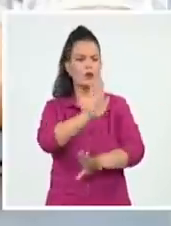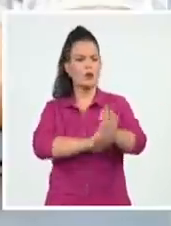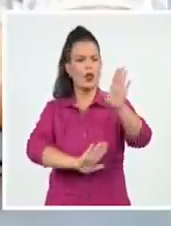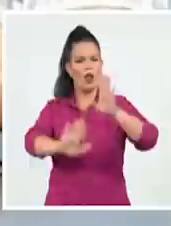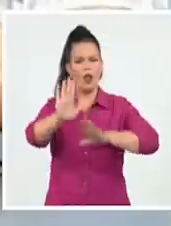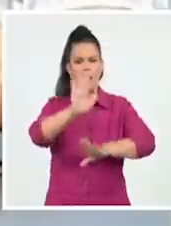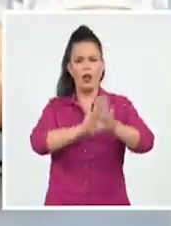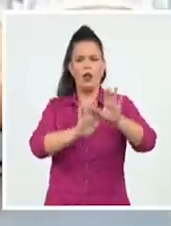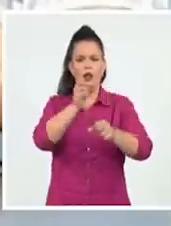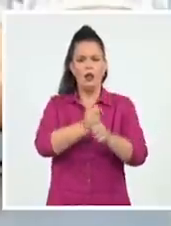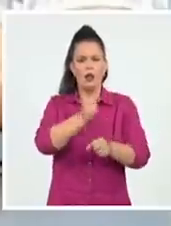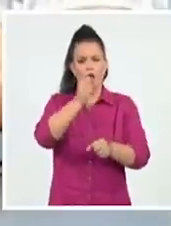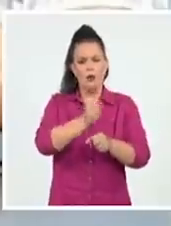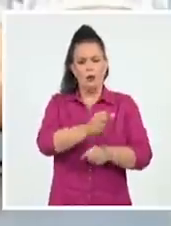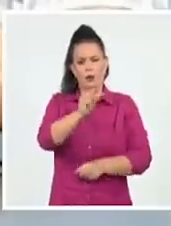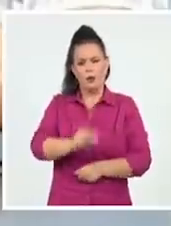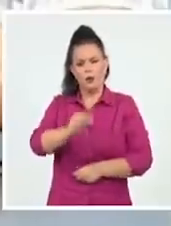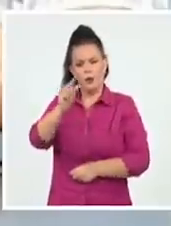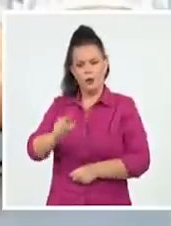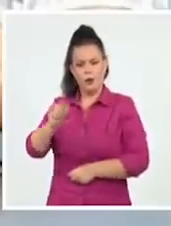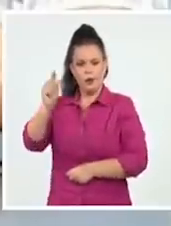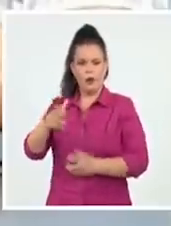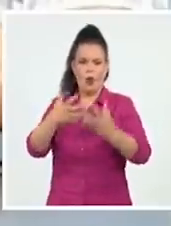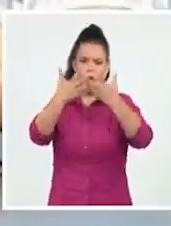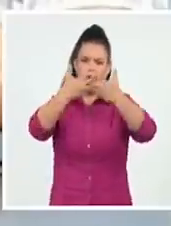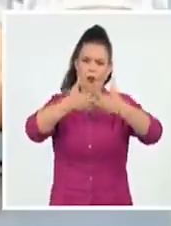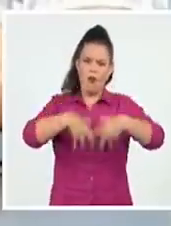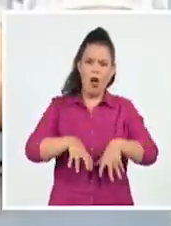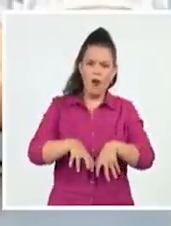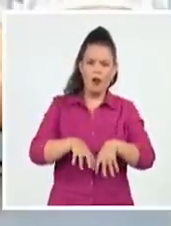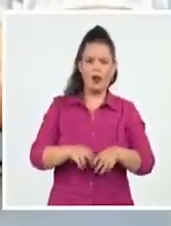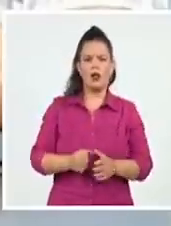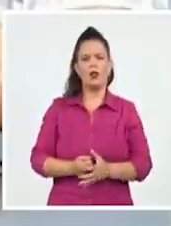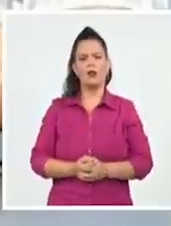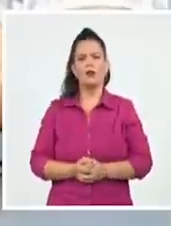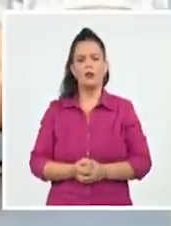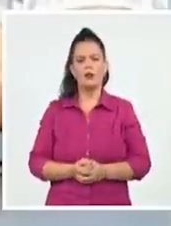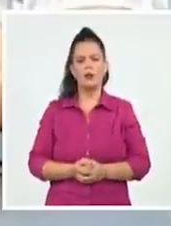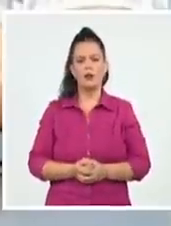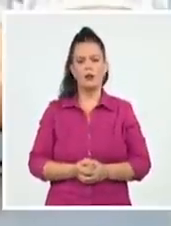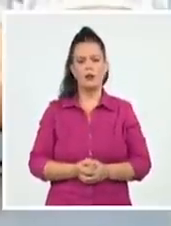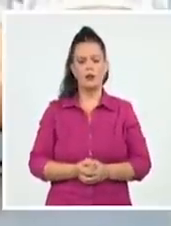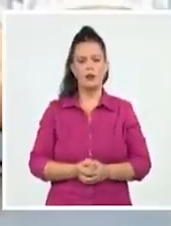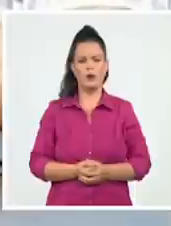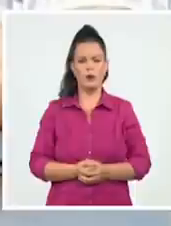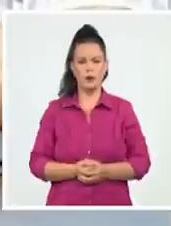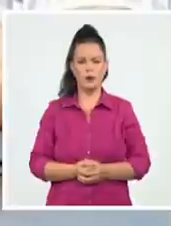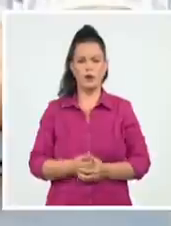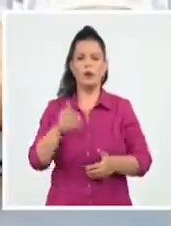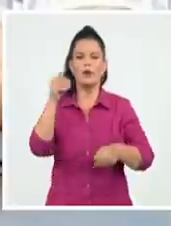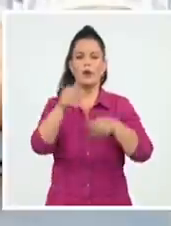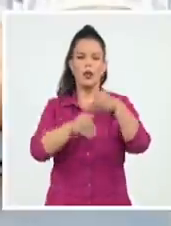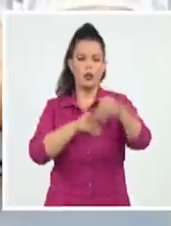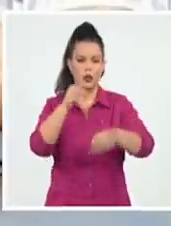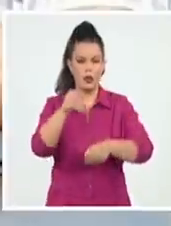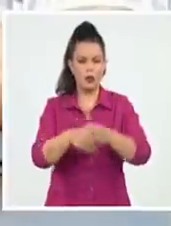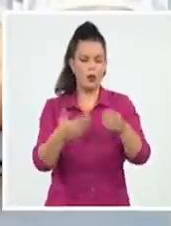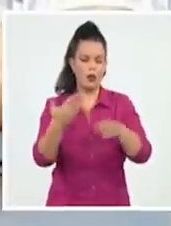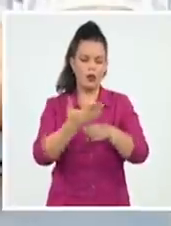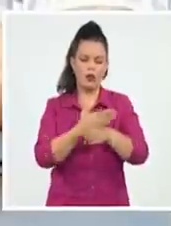trabajadores de la fábrica de tejidos de ese territorio como dirigente sindical de dicho centro. Participó en las actividades